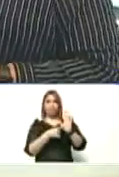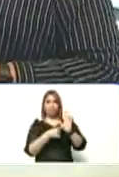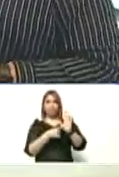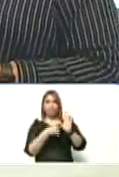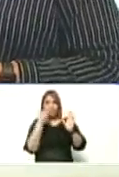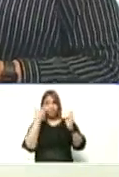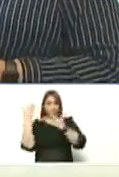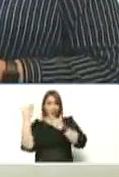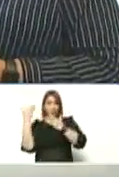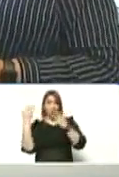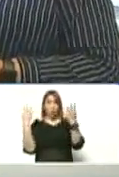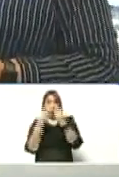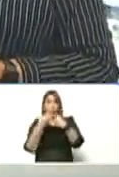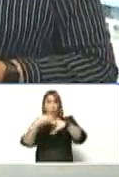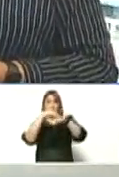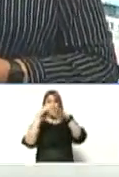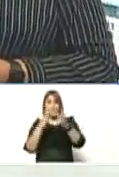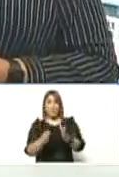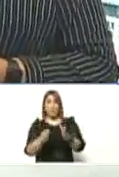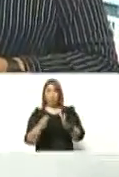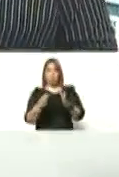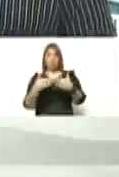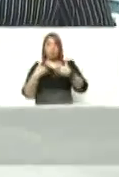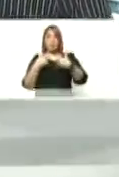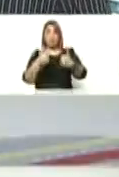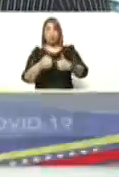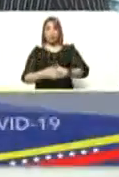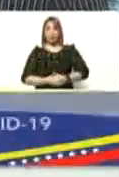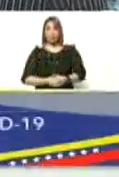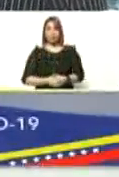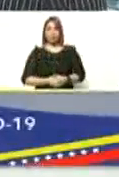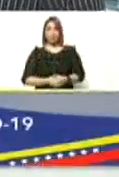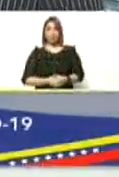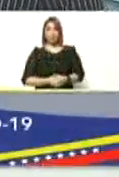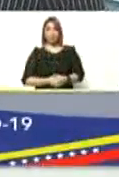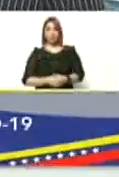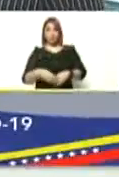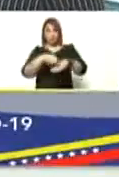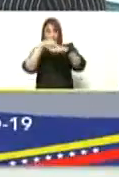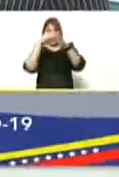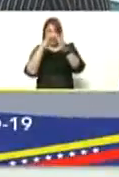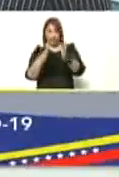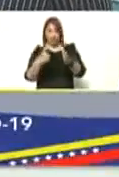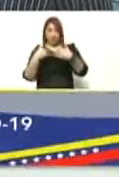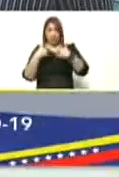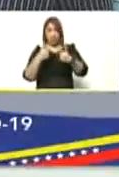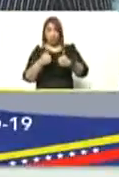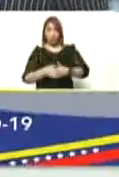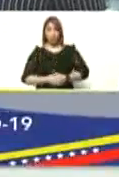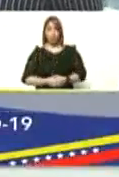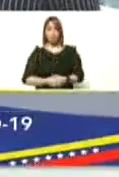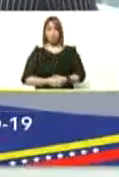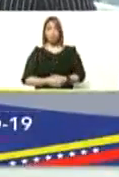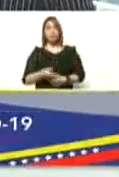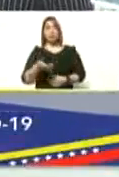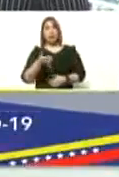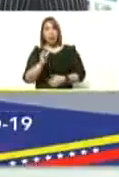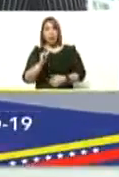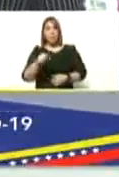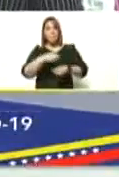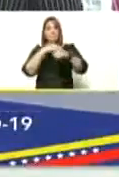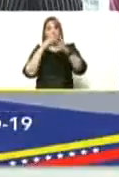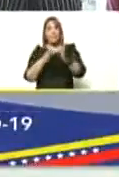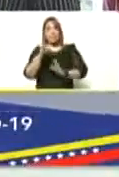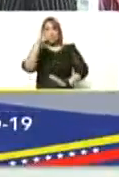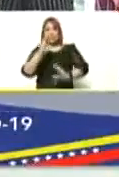encuentra con el ministro Carlos Alvarado ministro de salud está la ministra de ciencia y